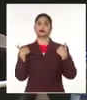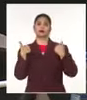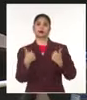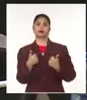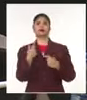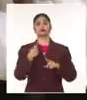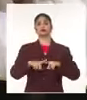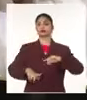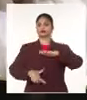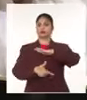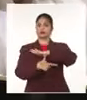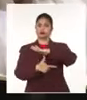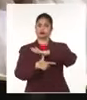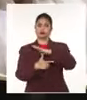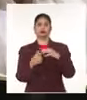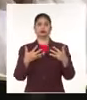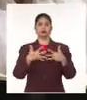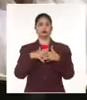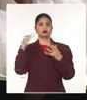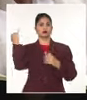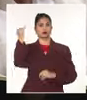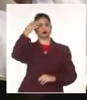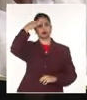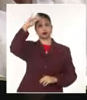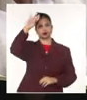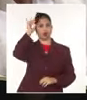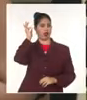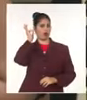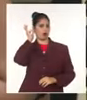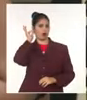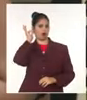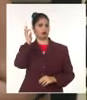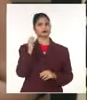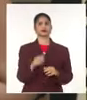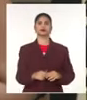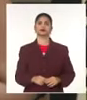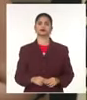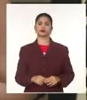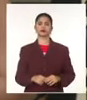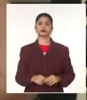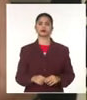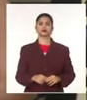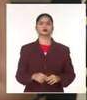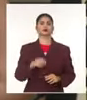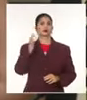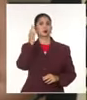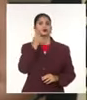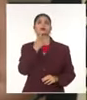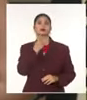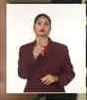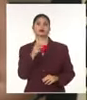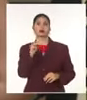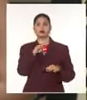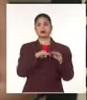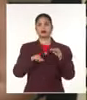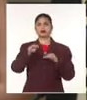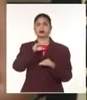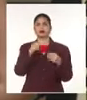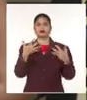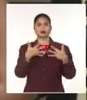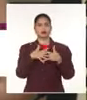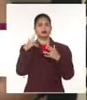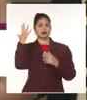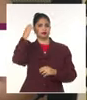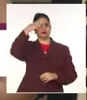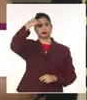viceministra de Relaciones Exteriores de Cuba, Josefina Vidal Ferreiro. El Ministerio de Relaciones Exteriores de Cuba valora la